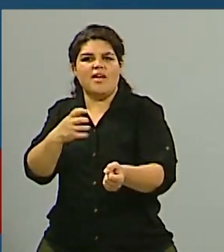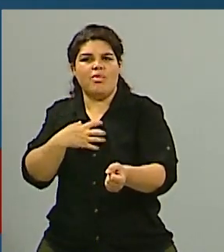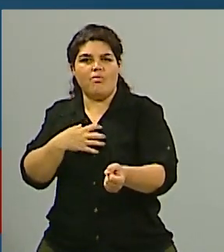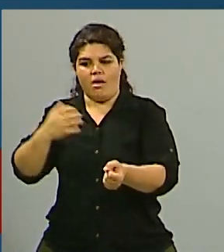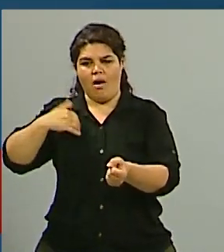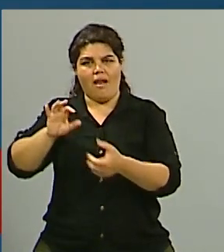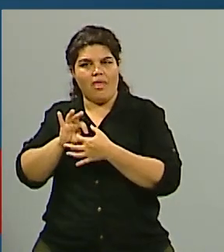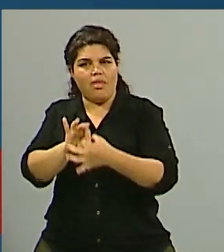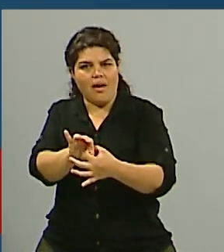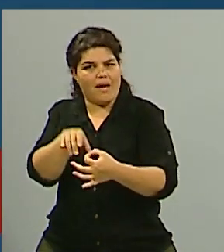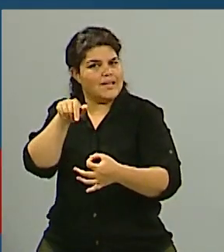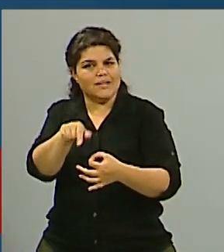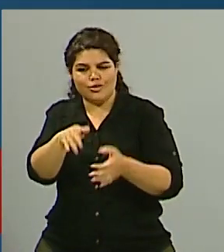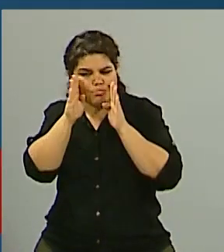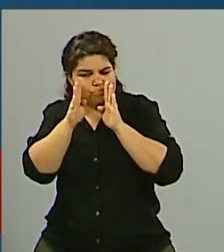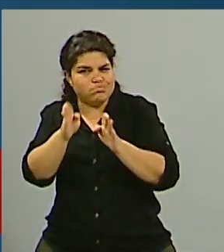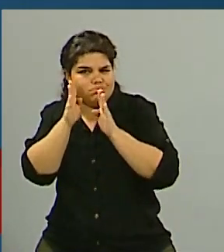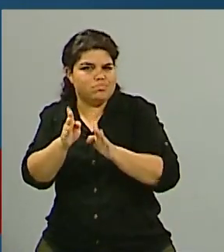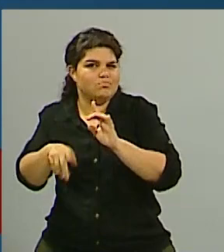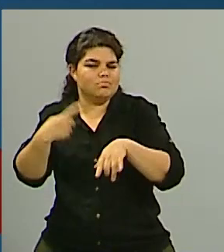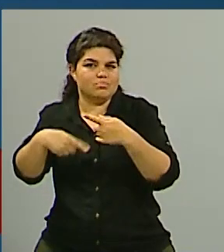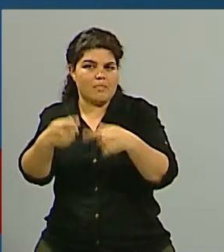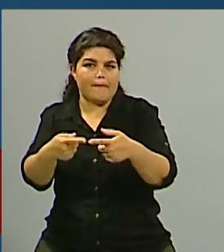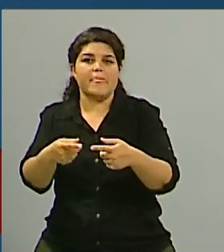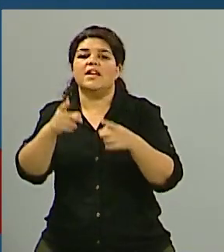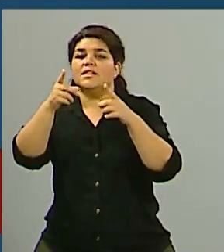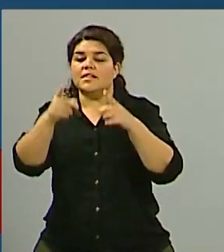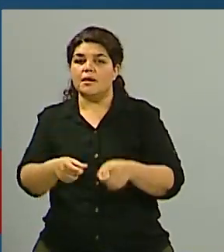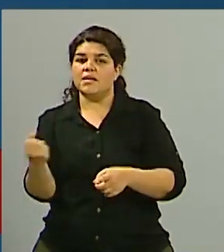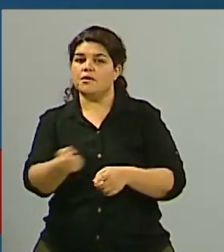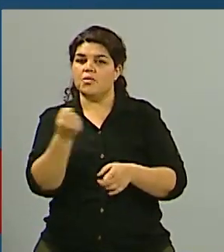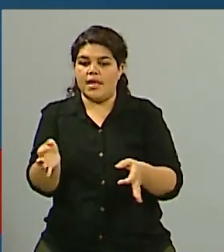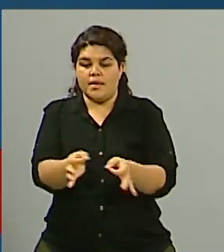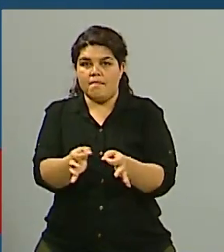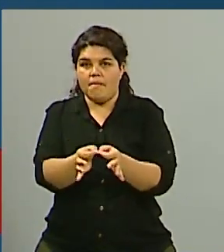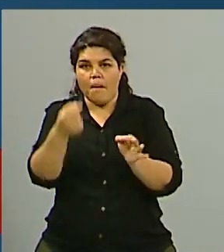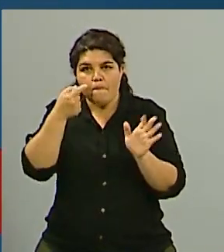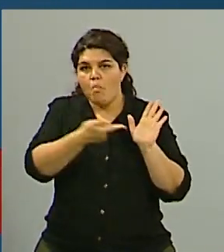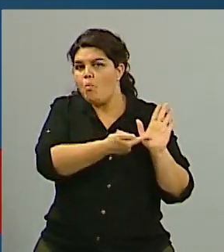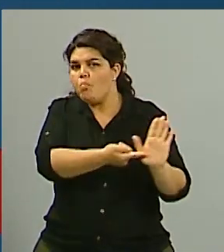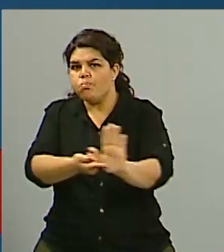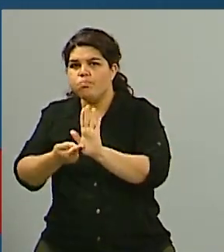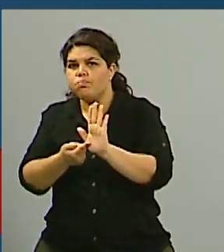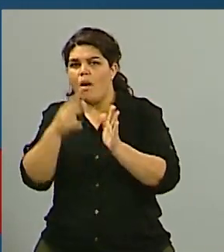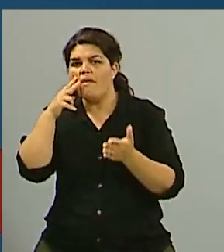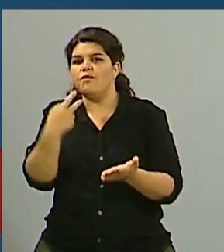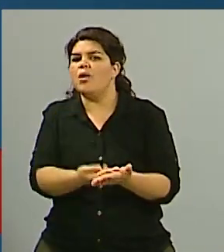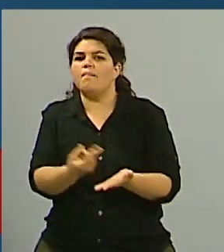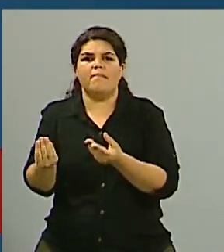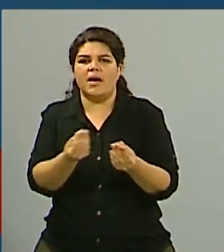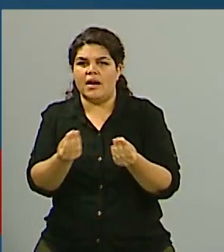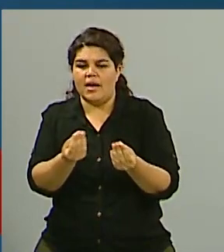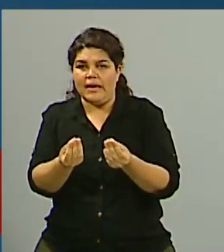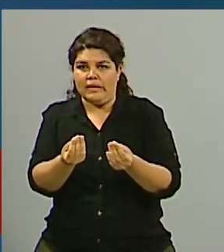y también la visibilización de la cuestión Malvinas en la política interna, ya que es una causa nacional que